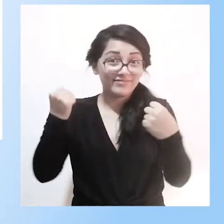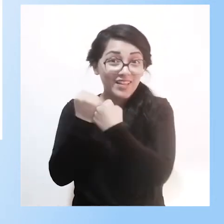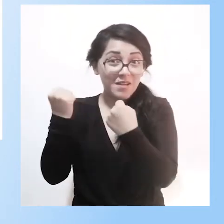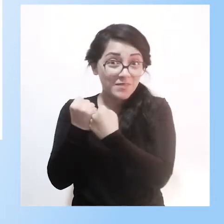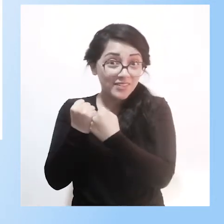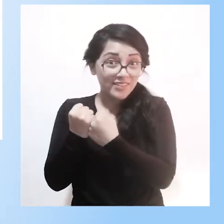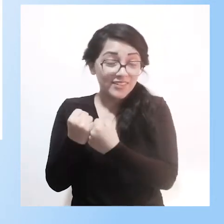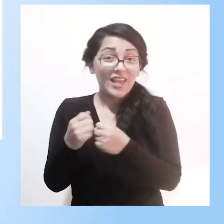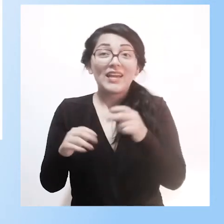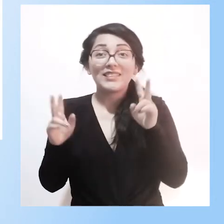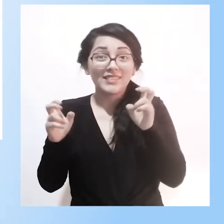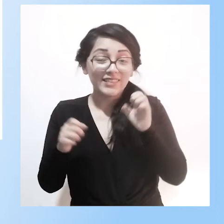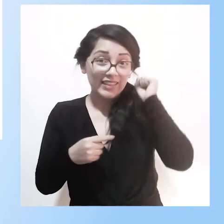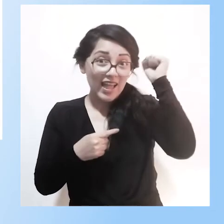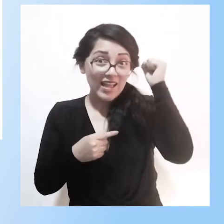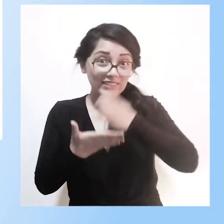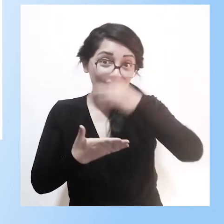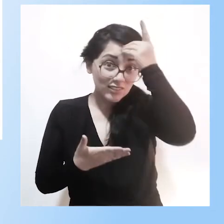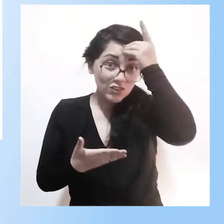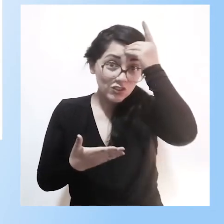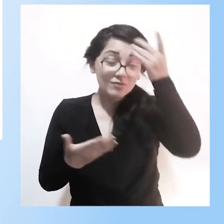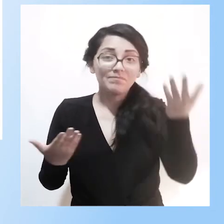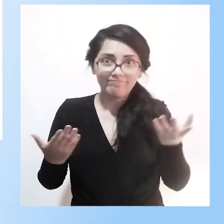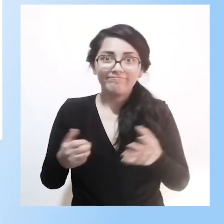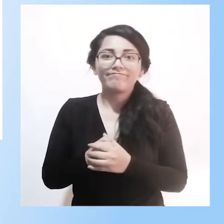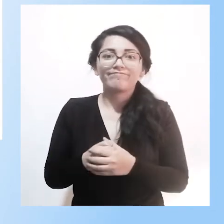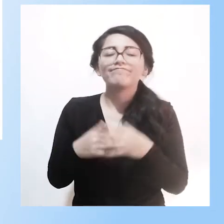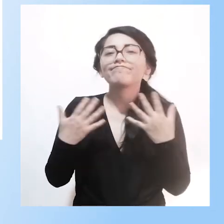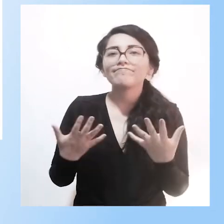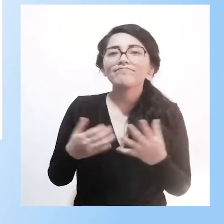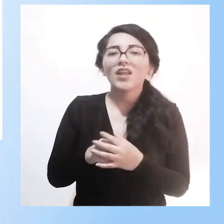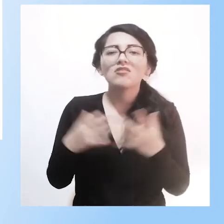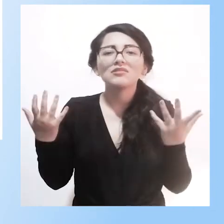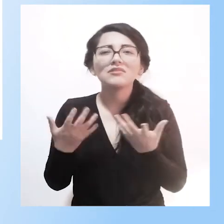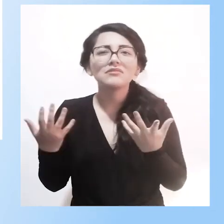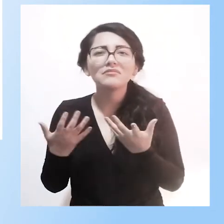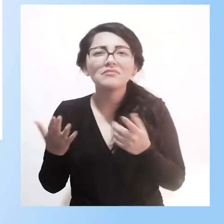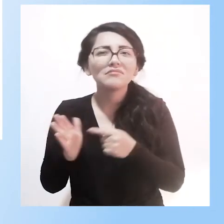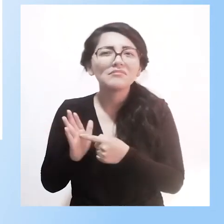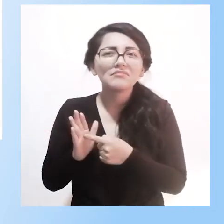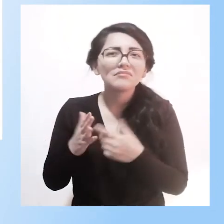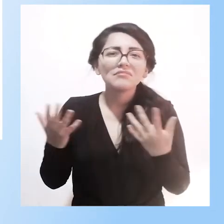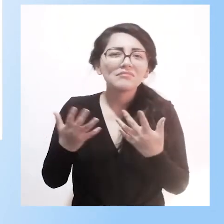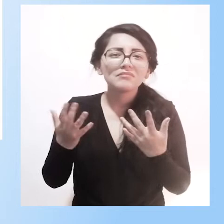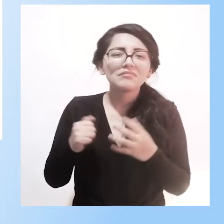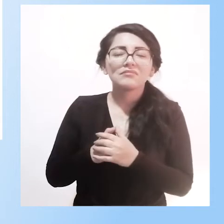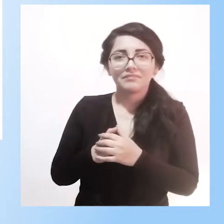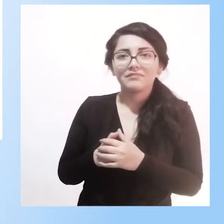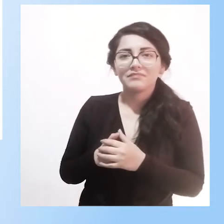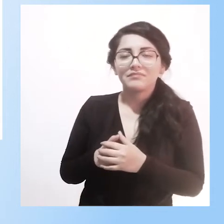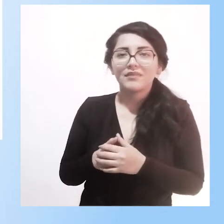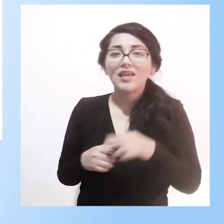garantizar el derecho a la educación. Ahora, ¿dónde estamos? ¿Dónde nos encontramos? Algo de recalcar. El programa inició en el